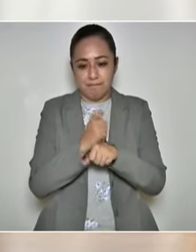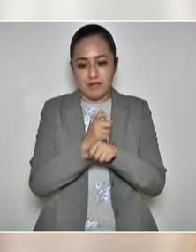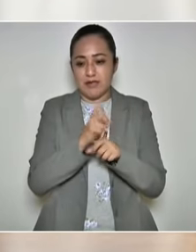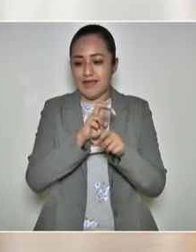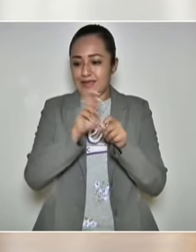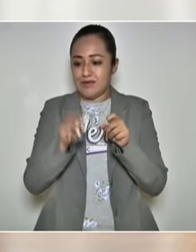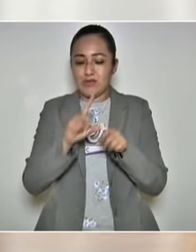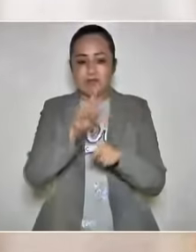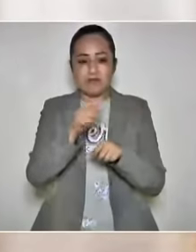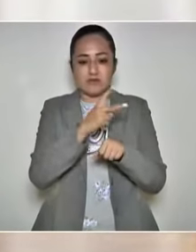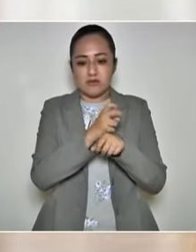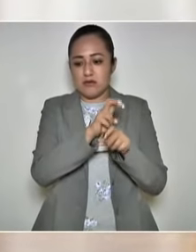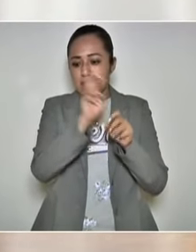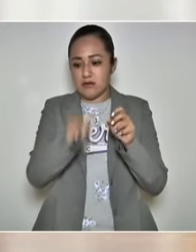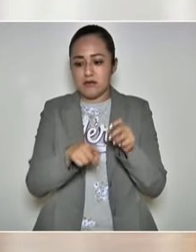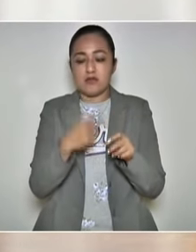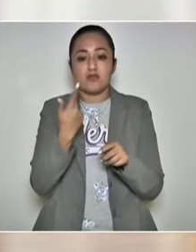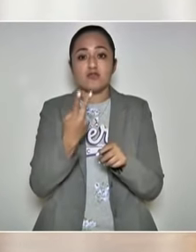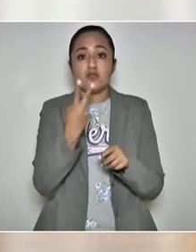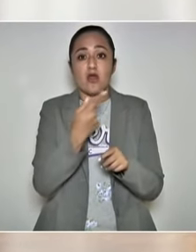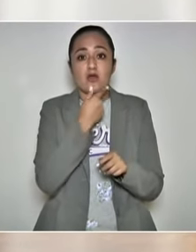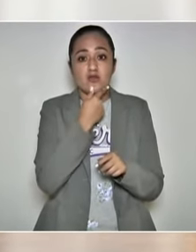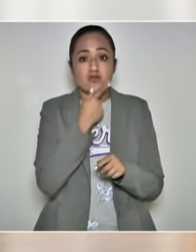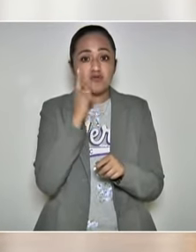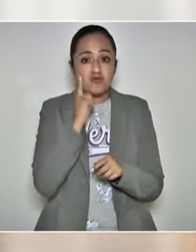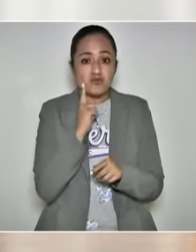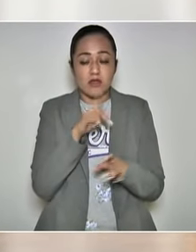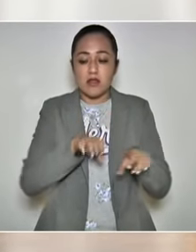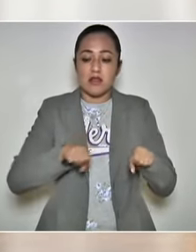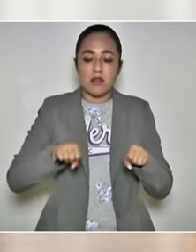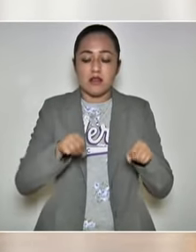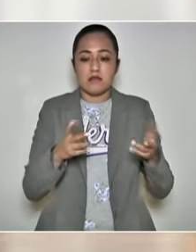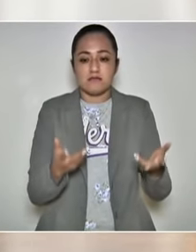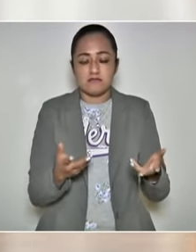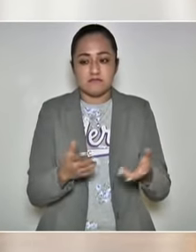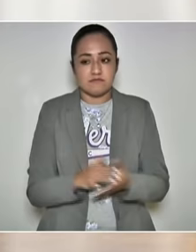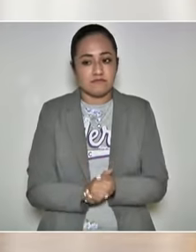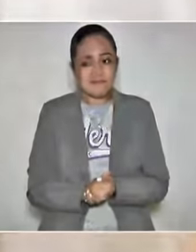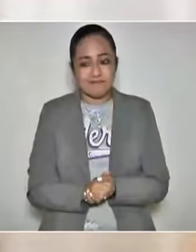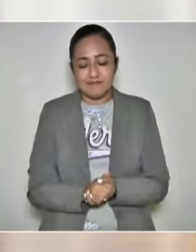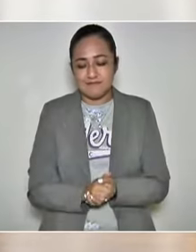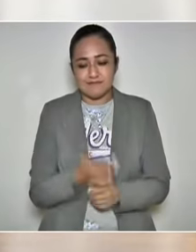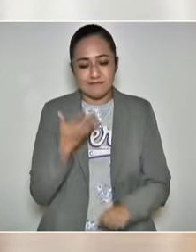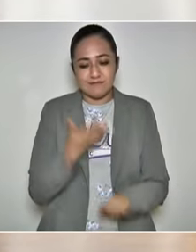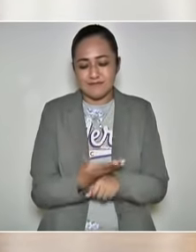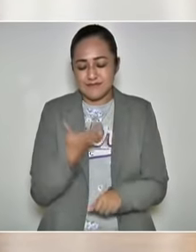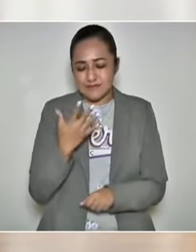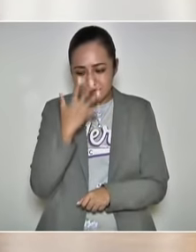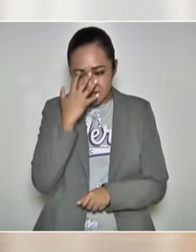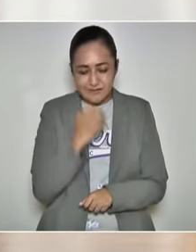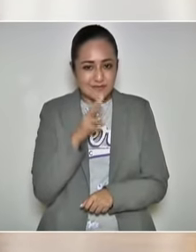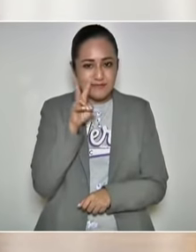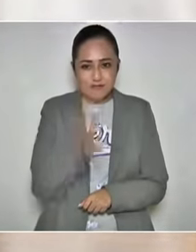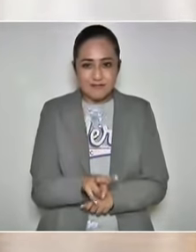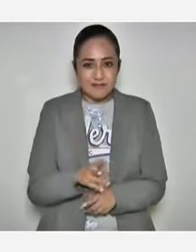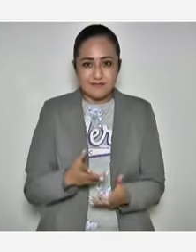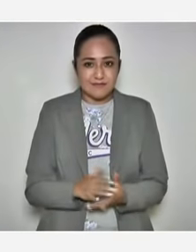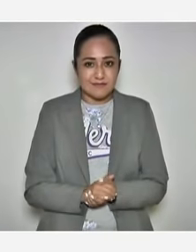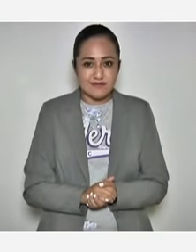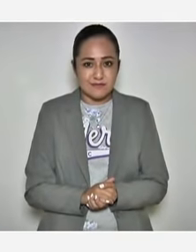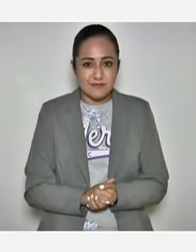otra, y al final dos niñas tomadas de la mano. Muy, muy triste. Es lo que quiero decir.